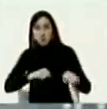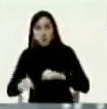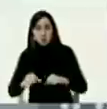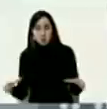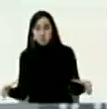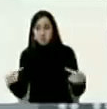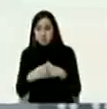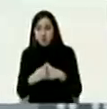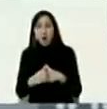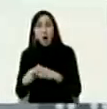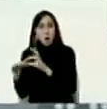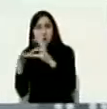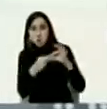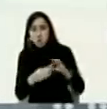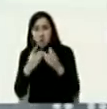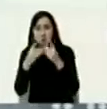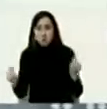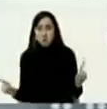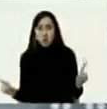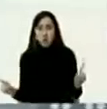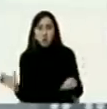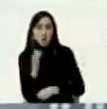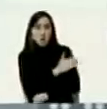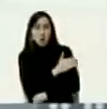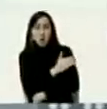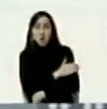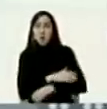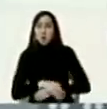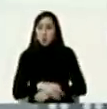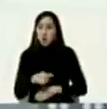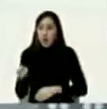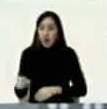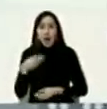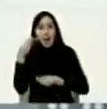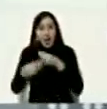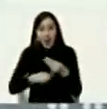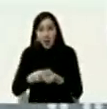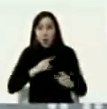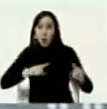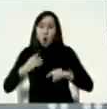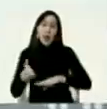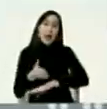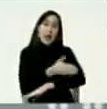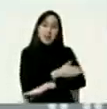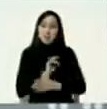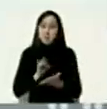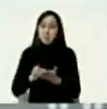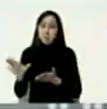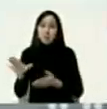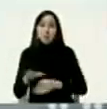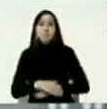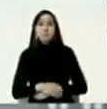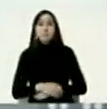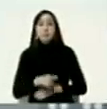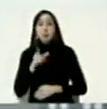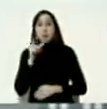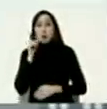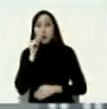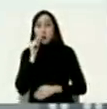a quien entonces fungía como coordinador el doctor